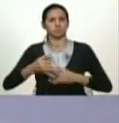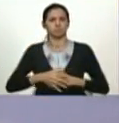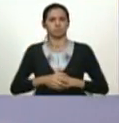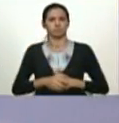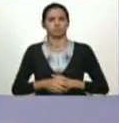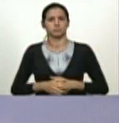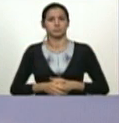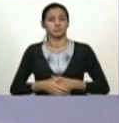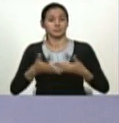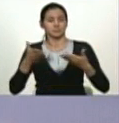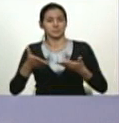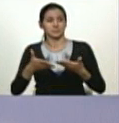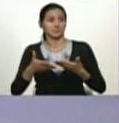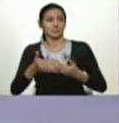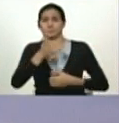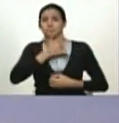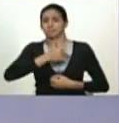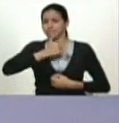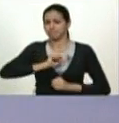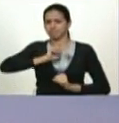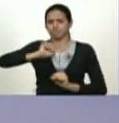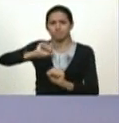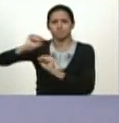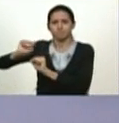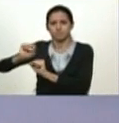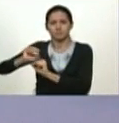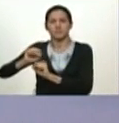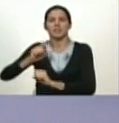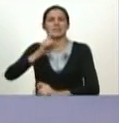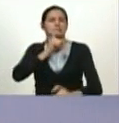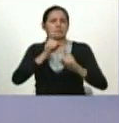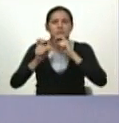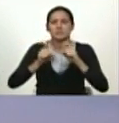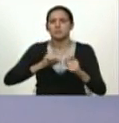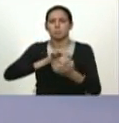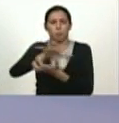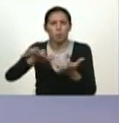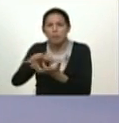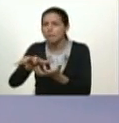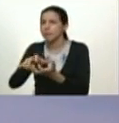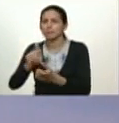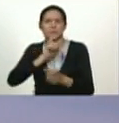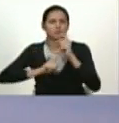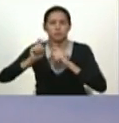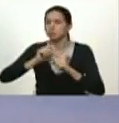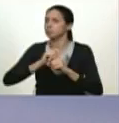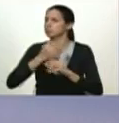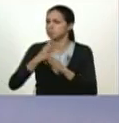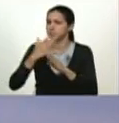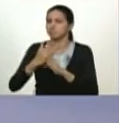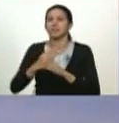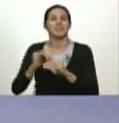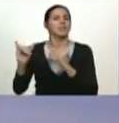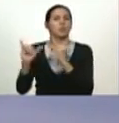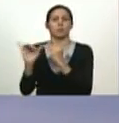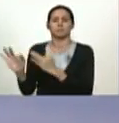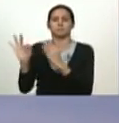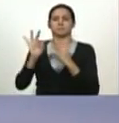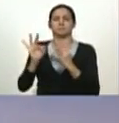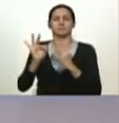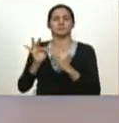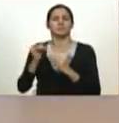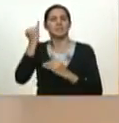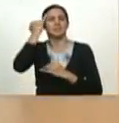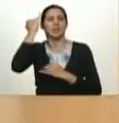para las dificultades de las dificultades en el espíritu de Bolívar así que yo les pido